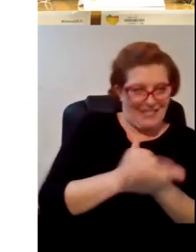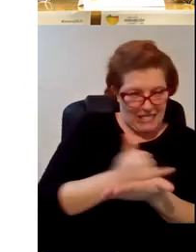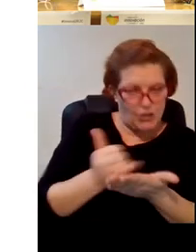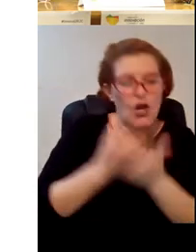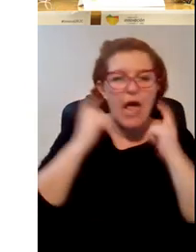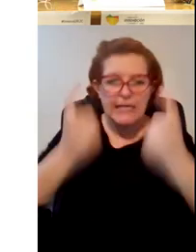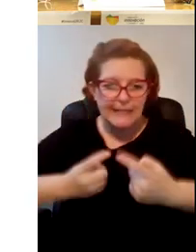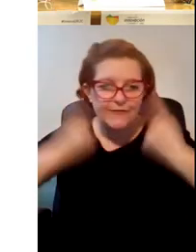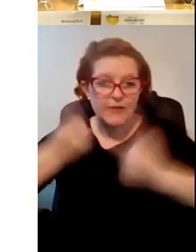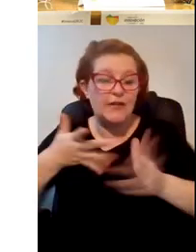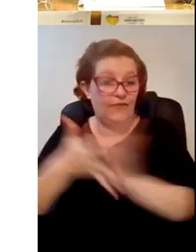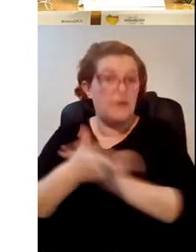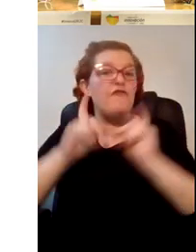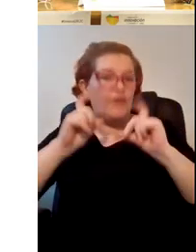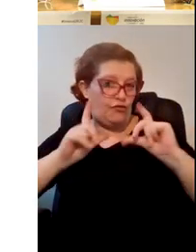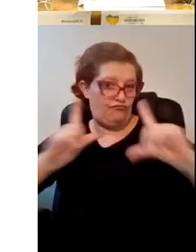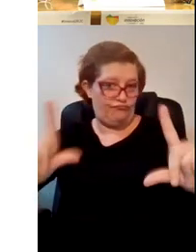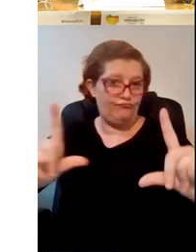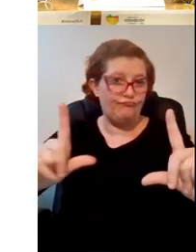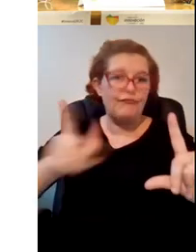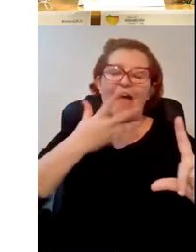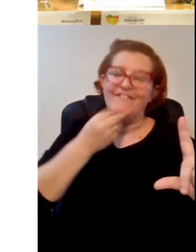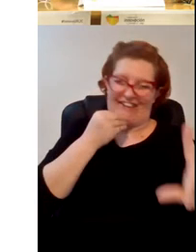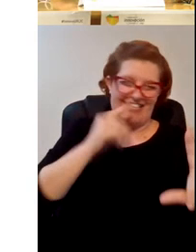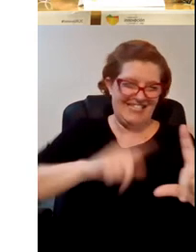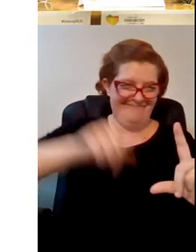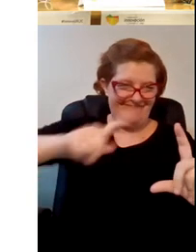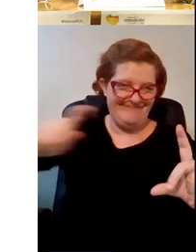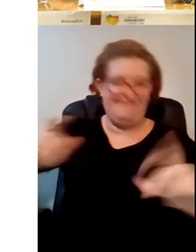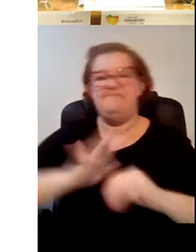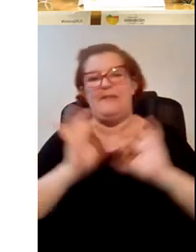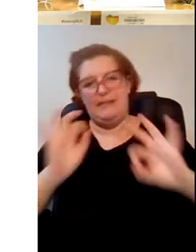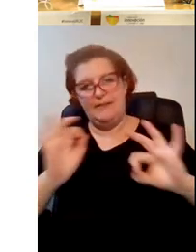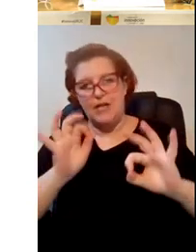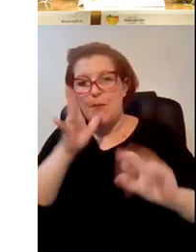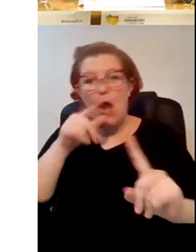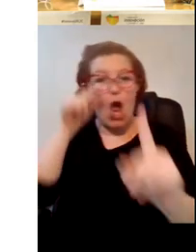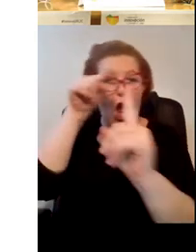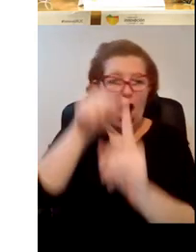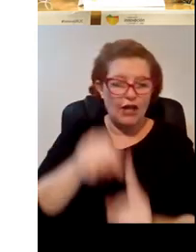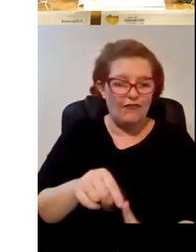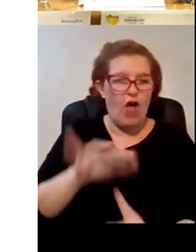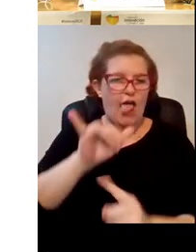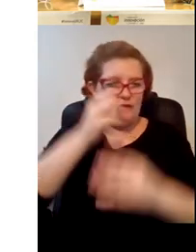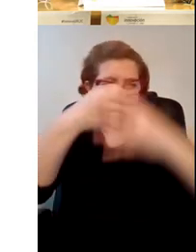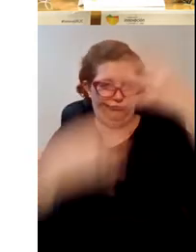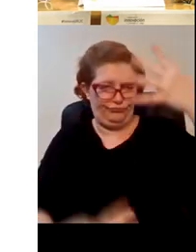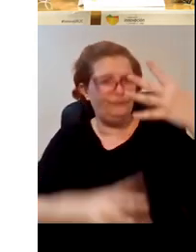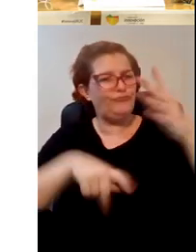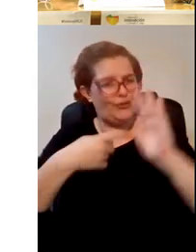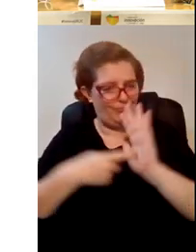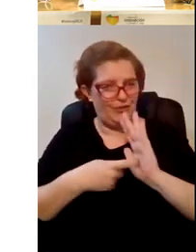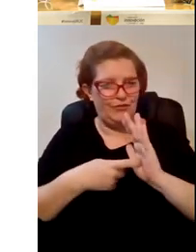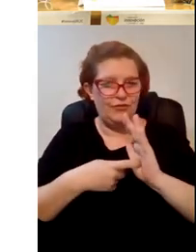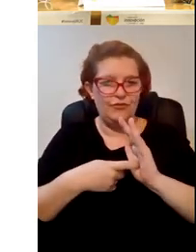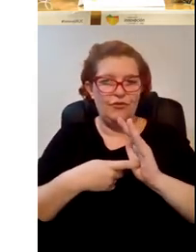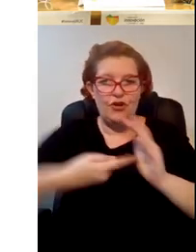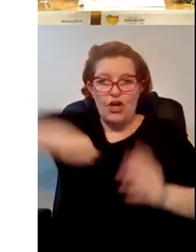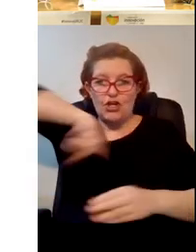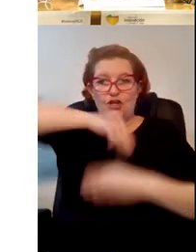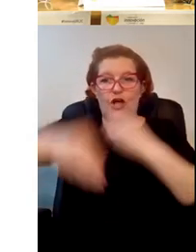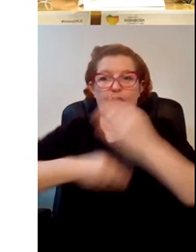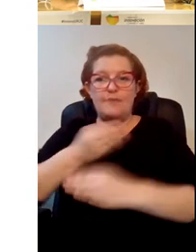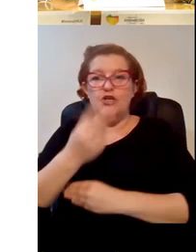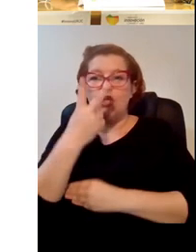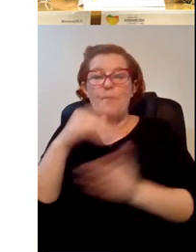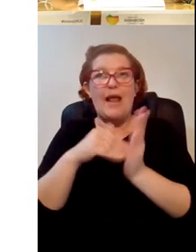lo cual la foto pues es es muy bonita todos los objetivos están contemplados o sea cuando lo hicimos en 2014 esto